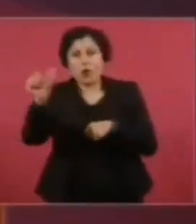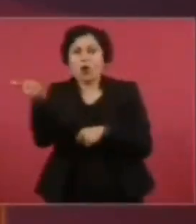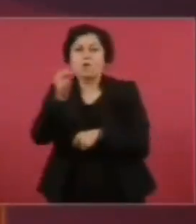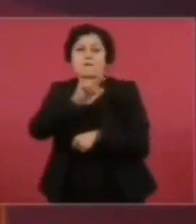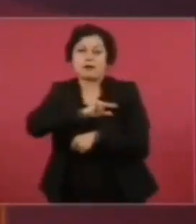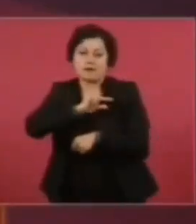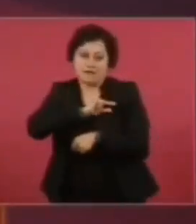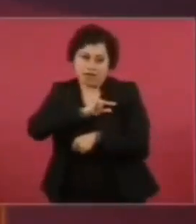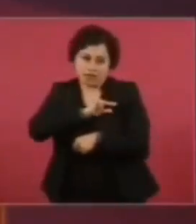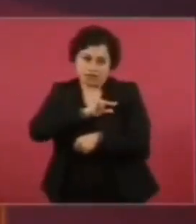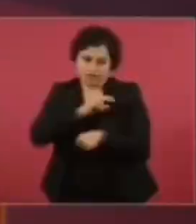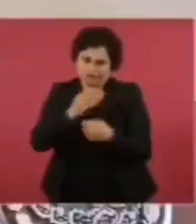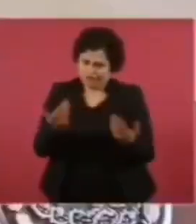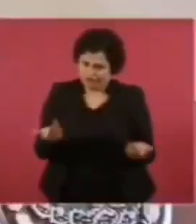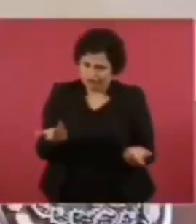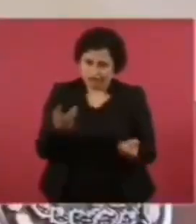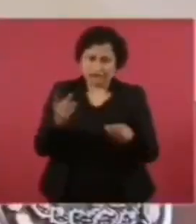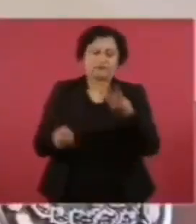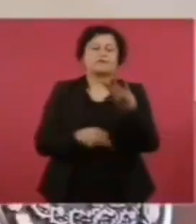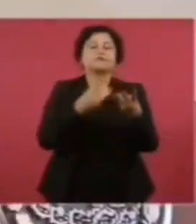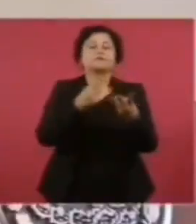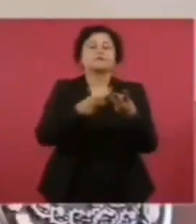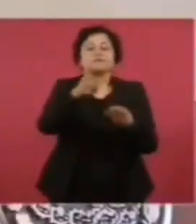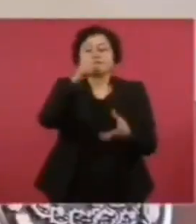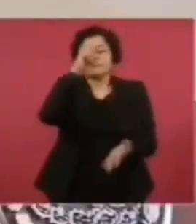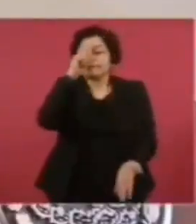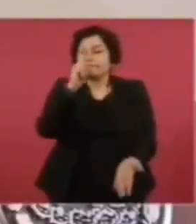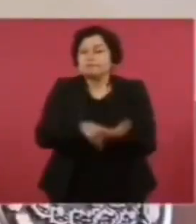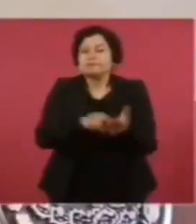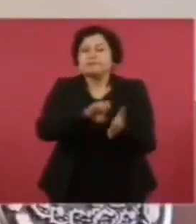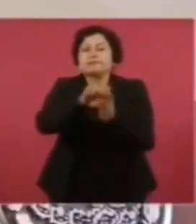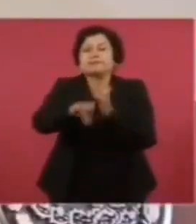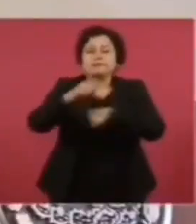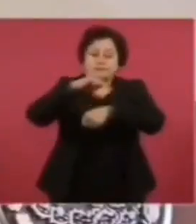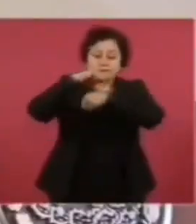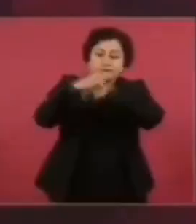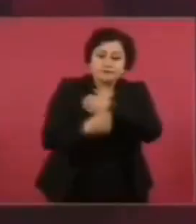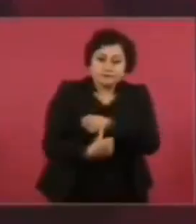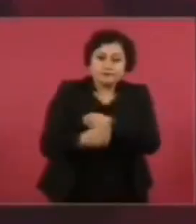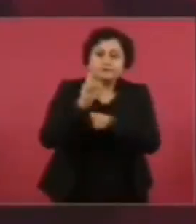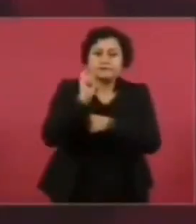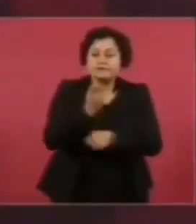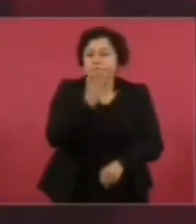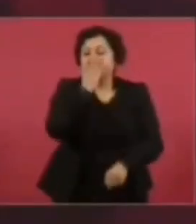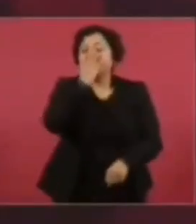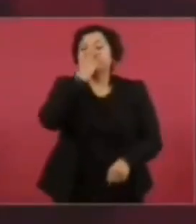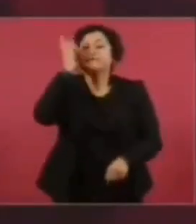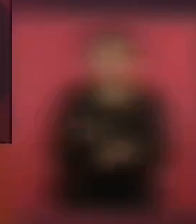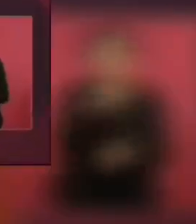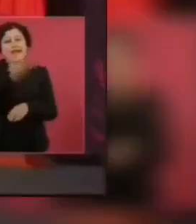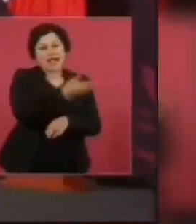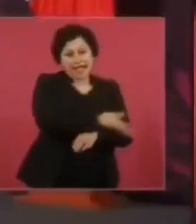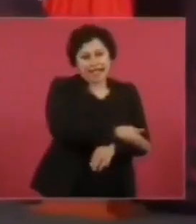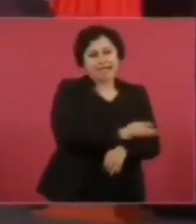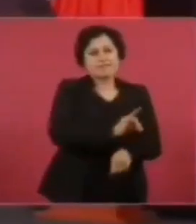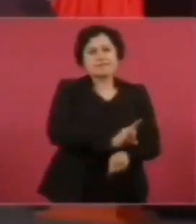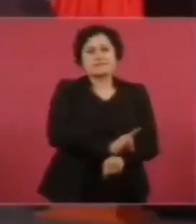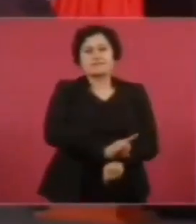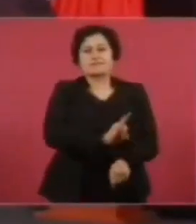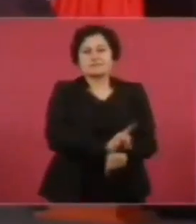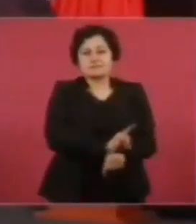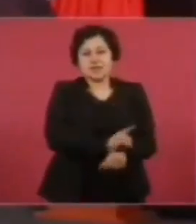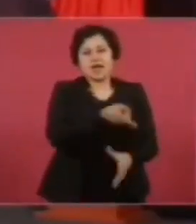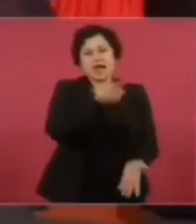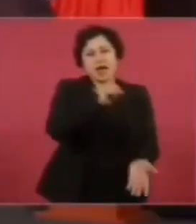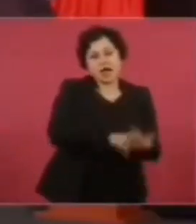de la anestesia, imagínense ustedes, también la da un privado, no es el Issste. Si usted